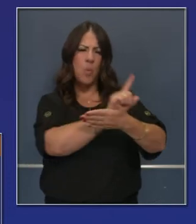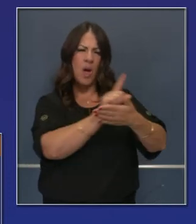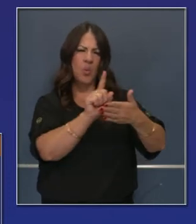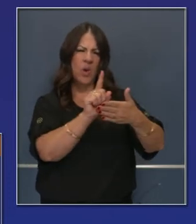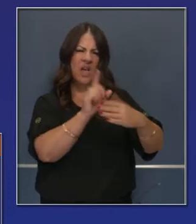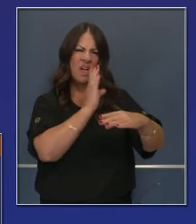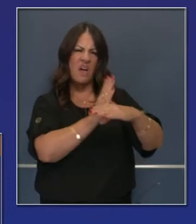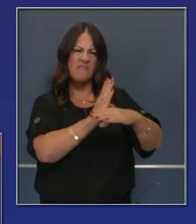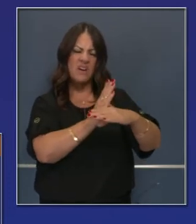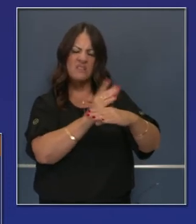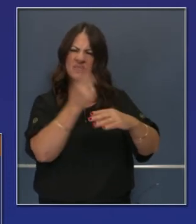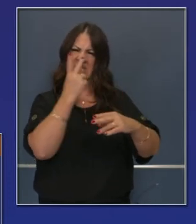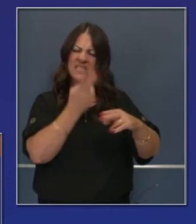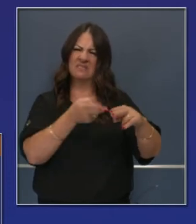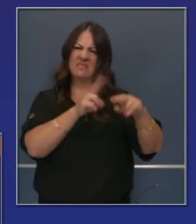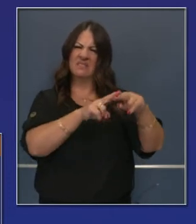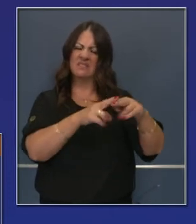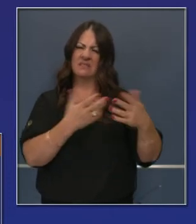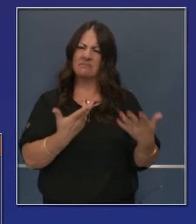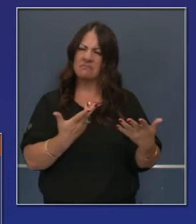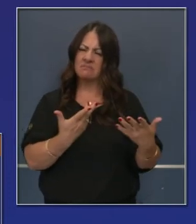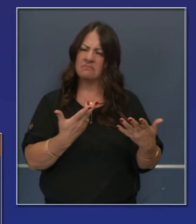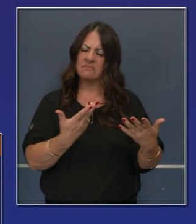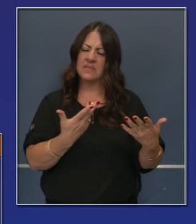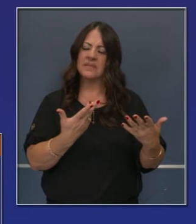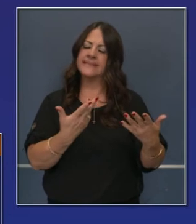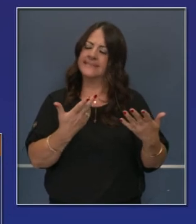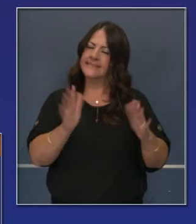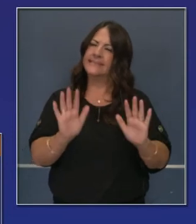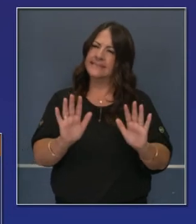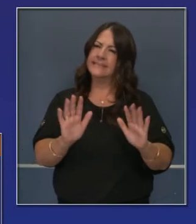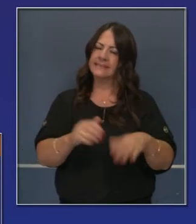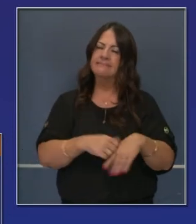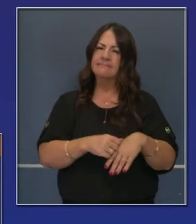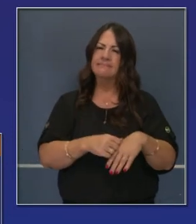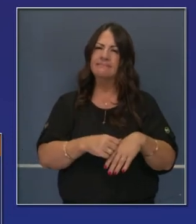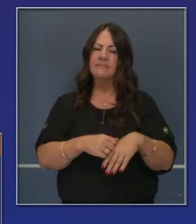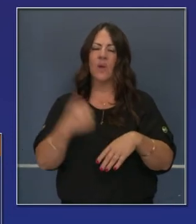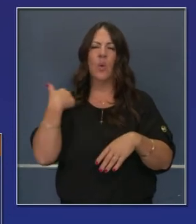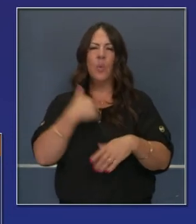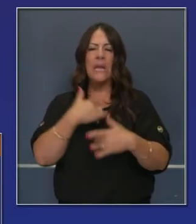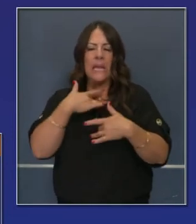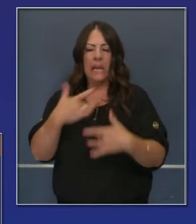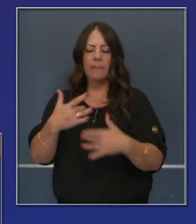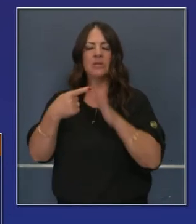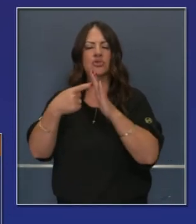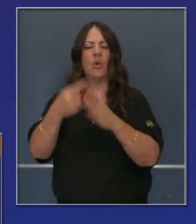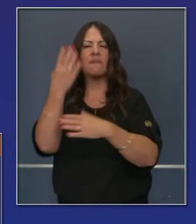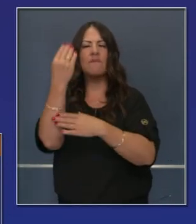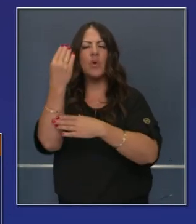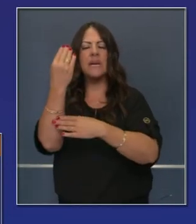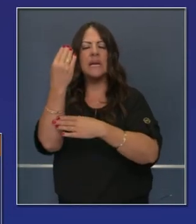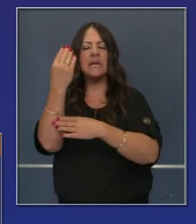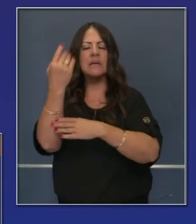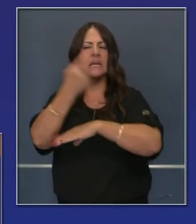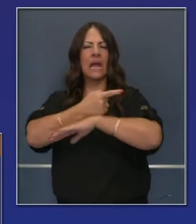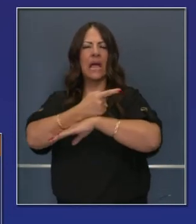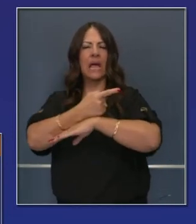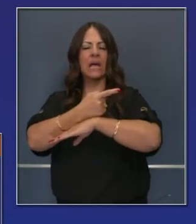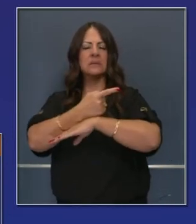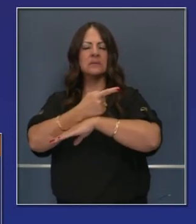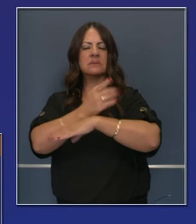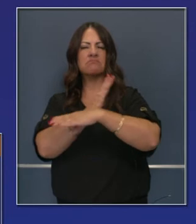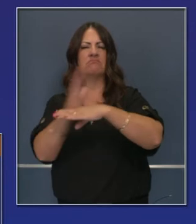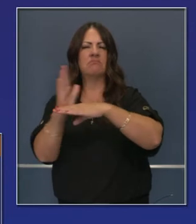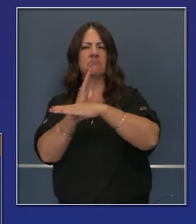la transparencia de siete días, le mostrará un aumento de 5.4%, que tradicionalmente hemos estado viendo las transparencias de